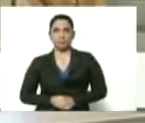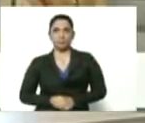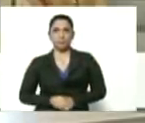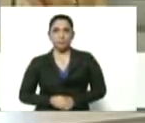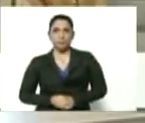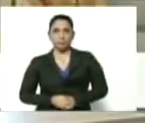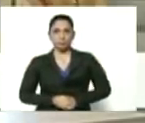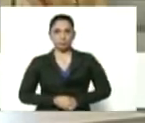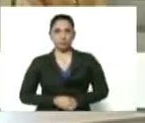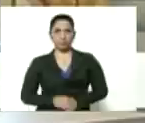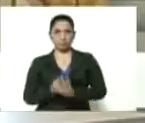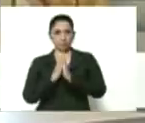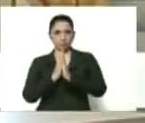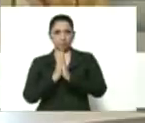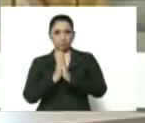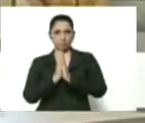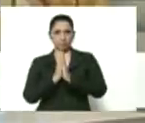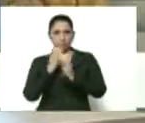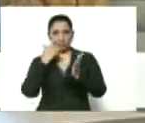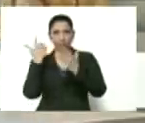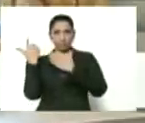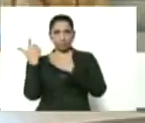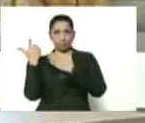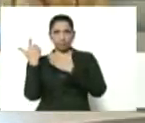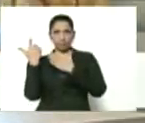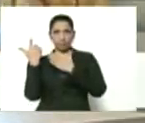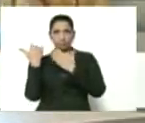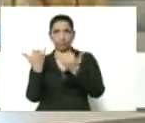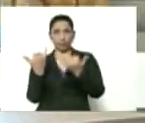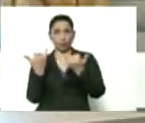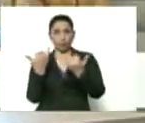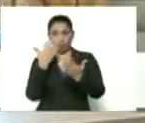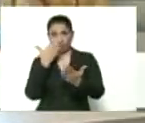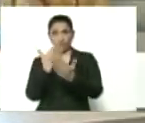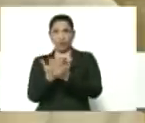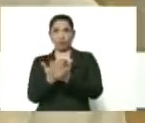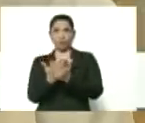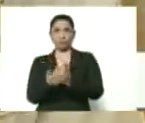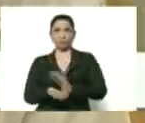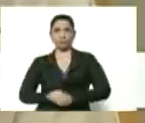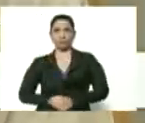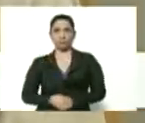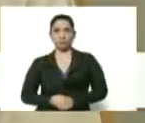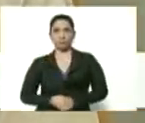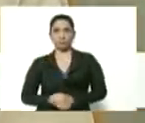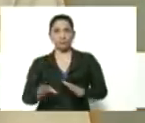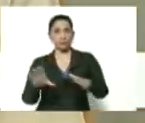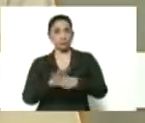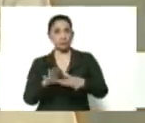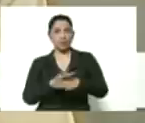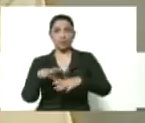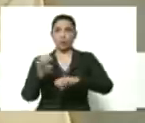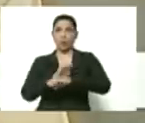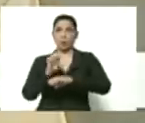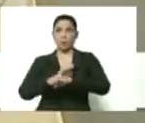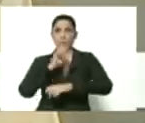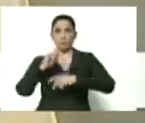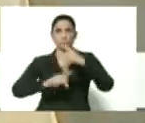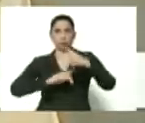Por favor, vamos a entrarle de frente al martes de economía productiva.